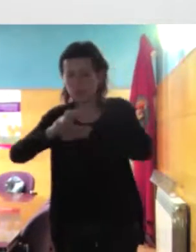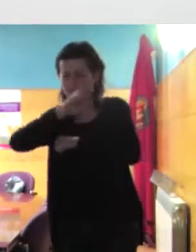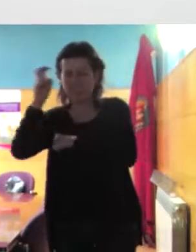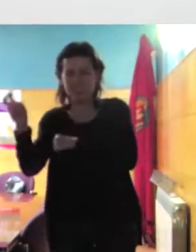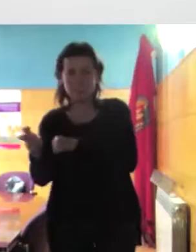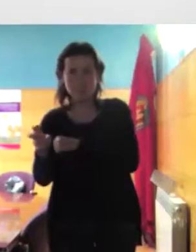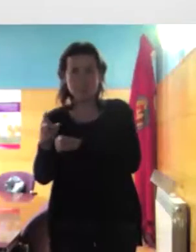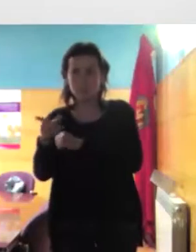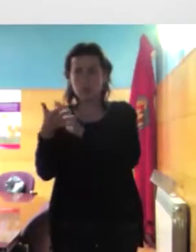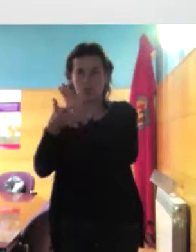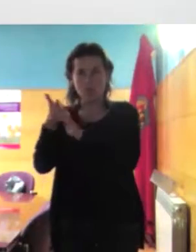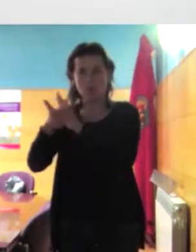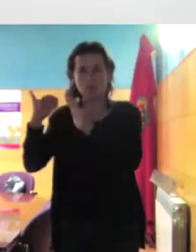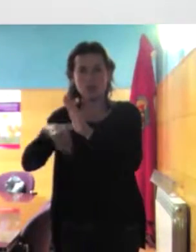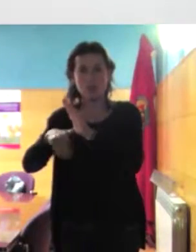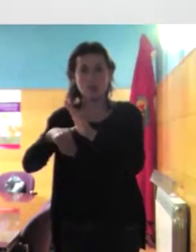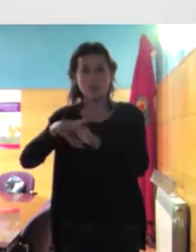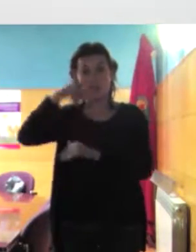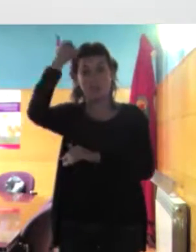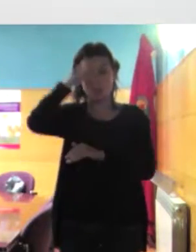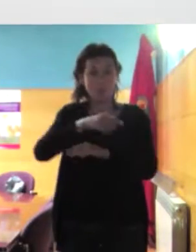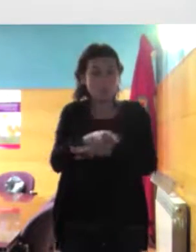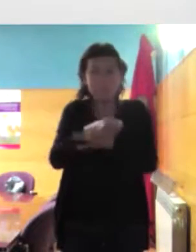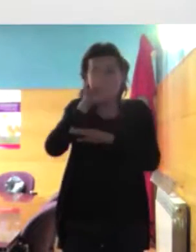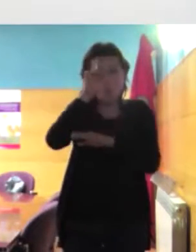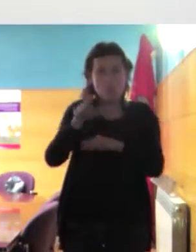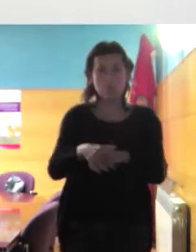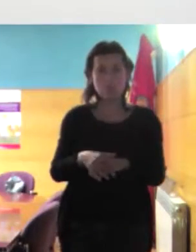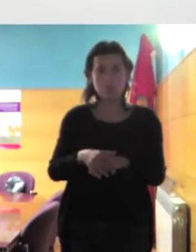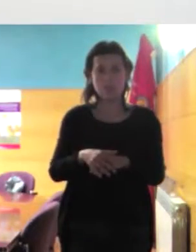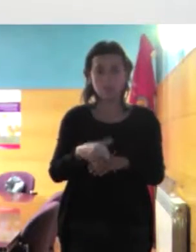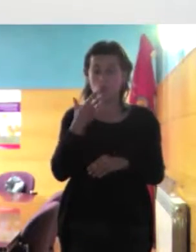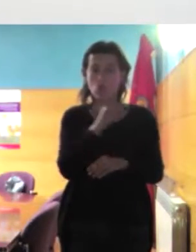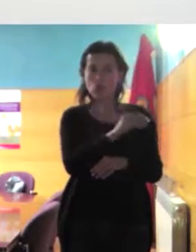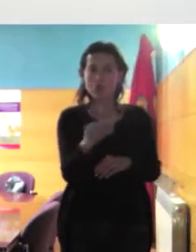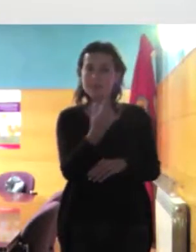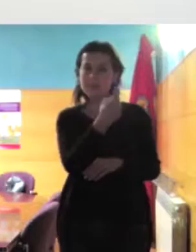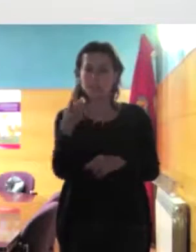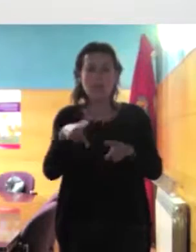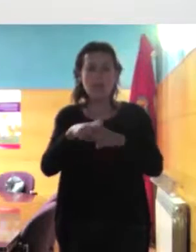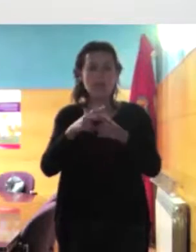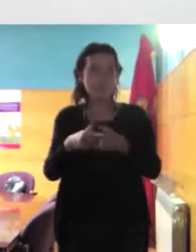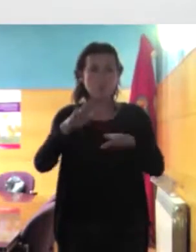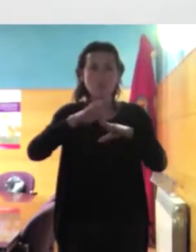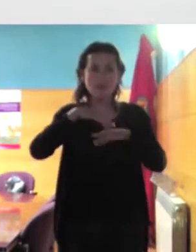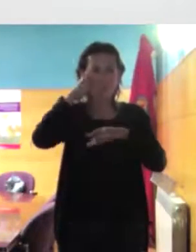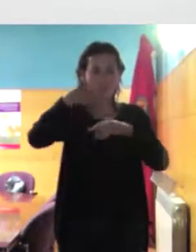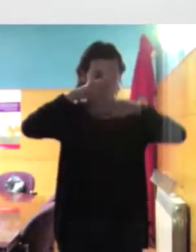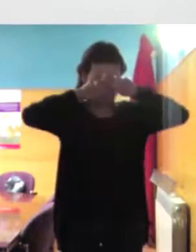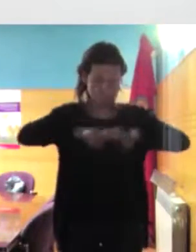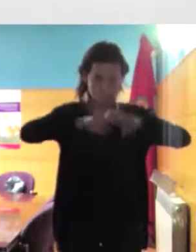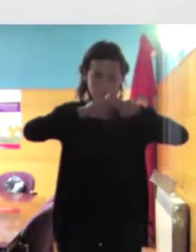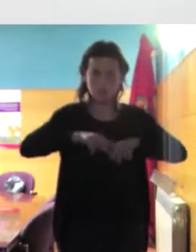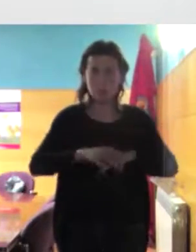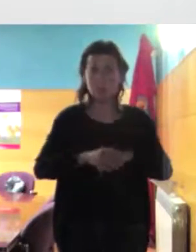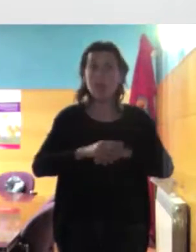yo creo que la chavalería de ahora necesita herramientas para el análisis y luego cuando ya puedes analizarlo